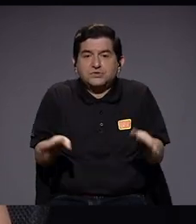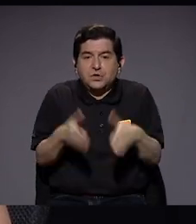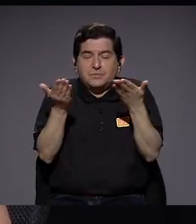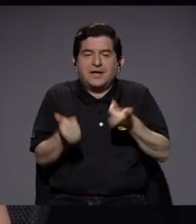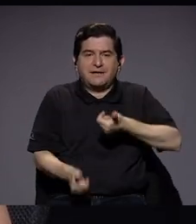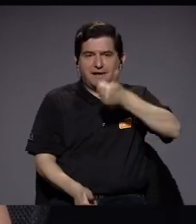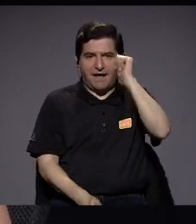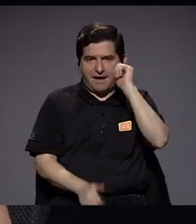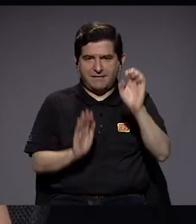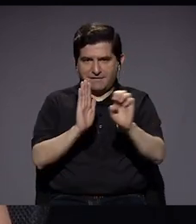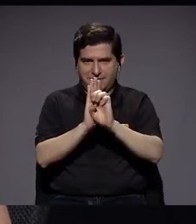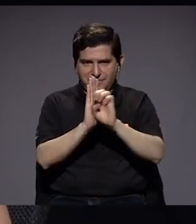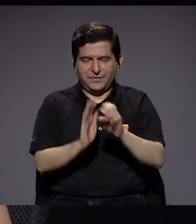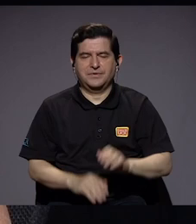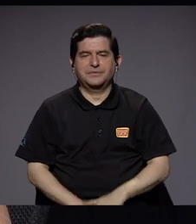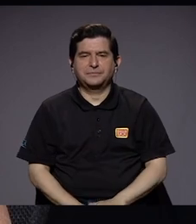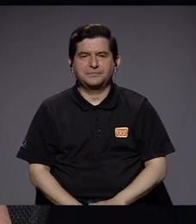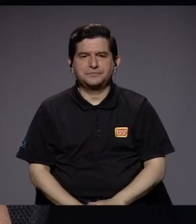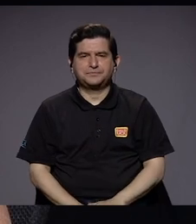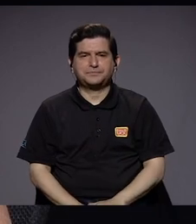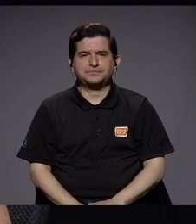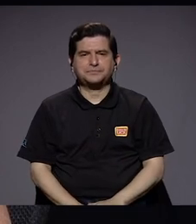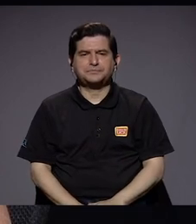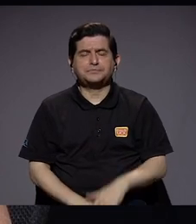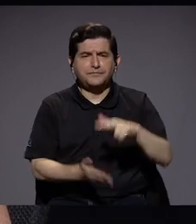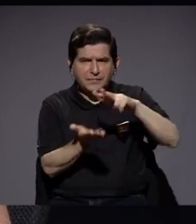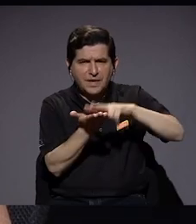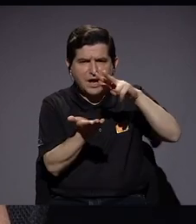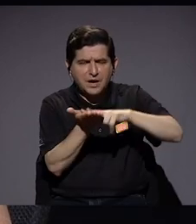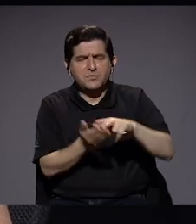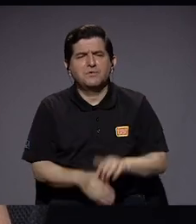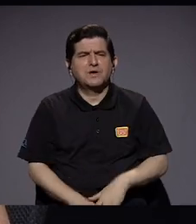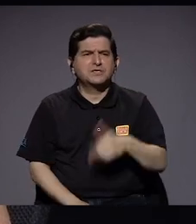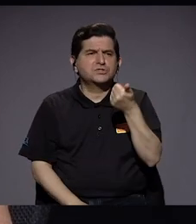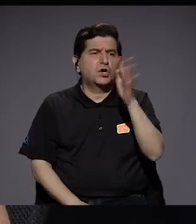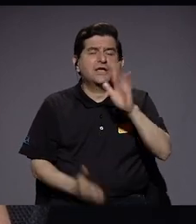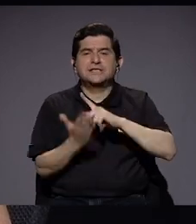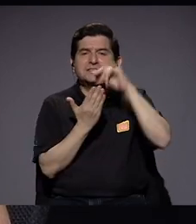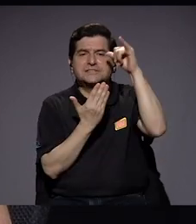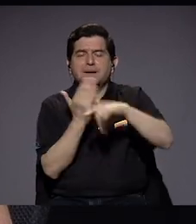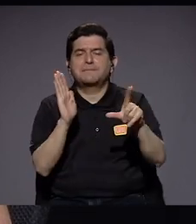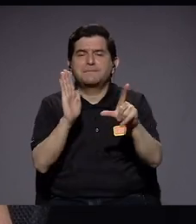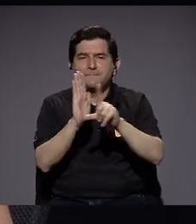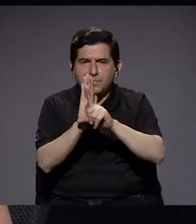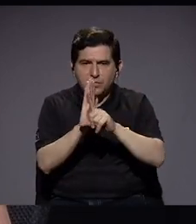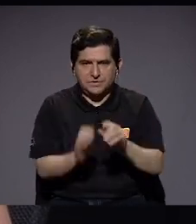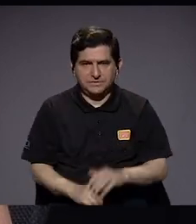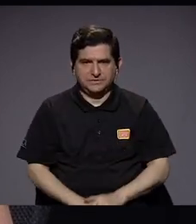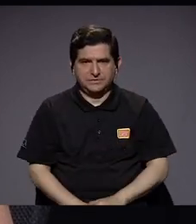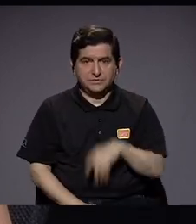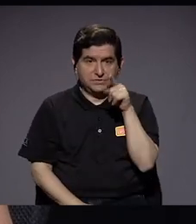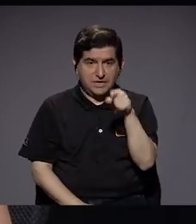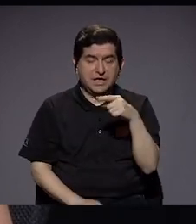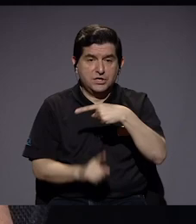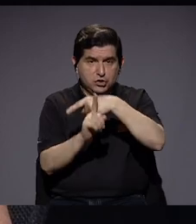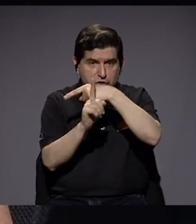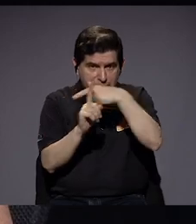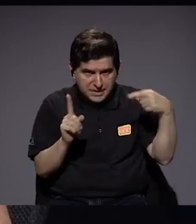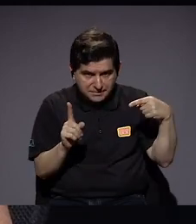ejemplo, se dieron una aprobación de cerca de 15 proyectos de ley dentro de los cuales la mitad